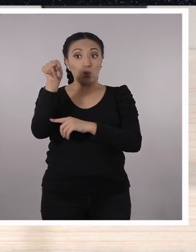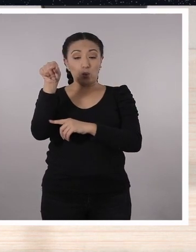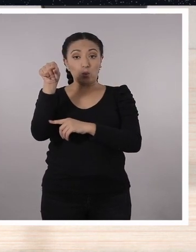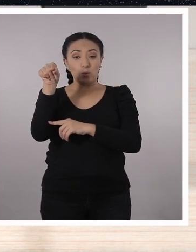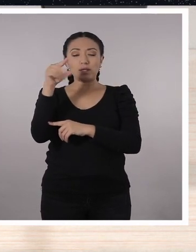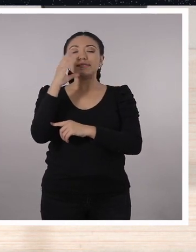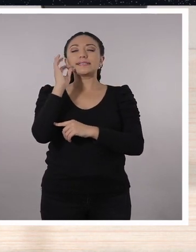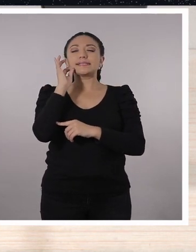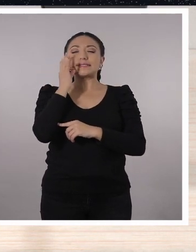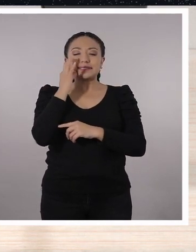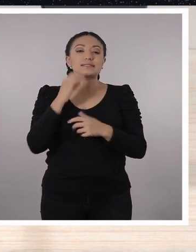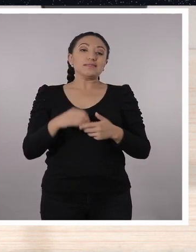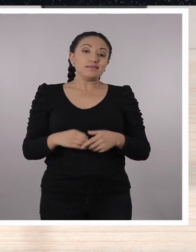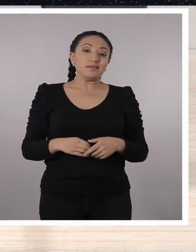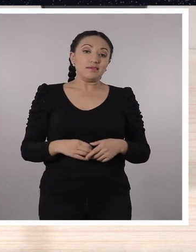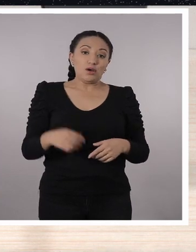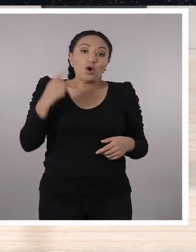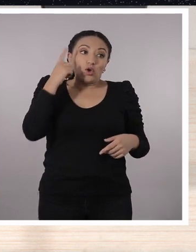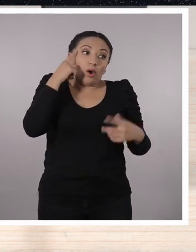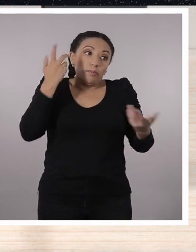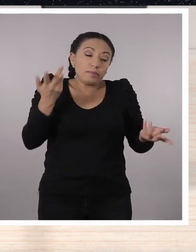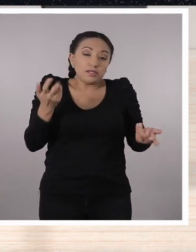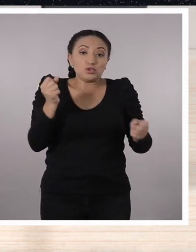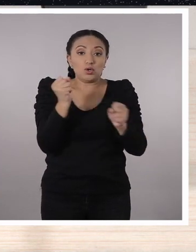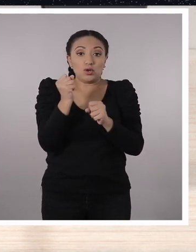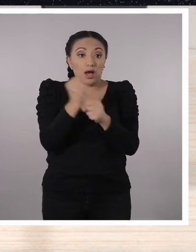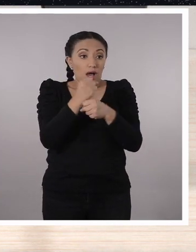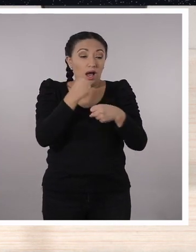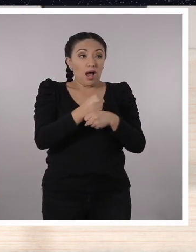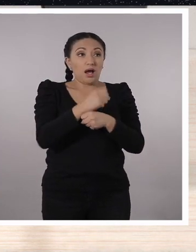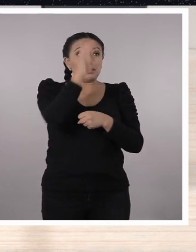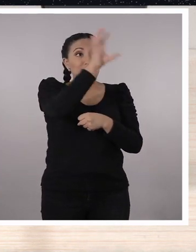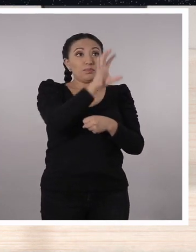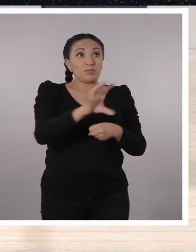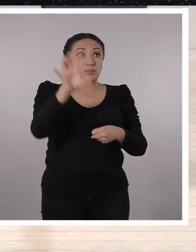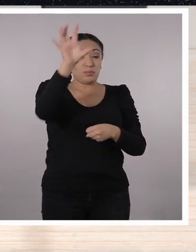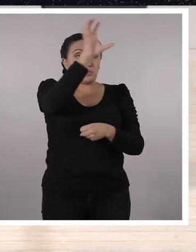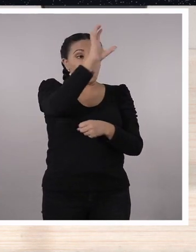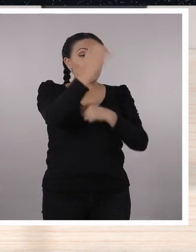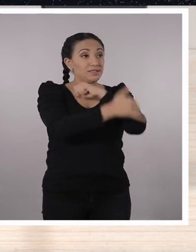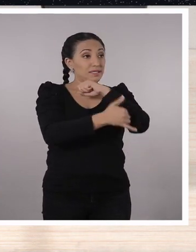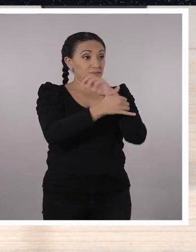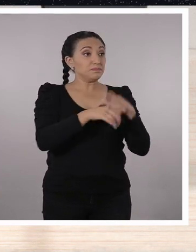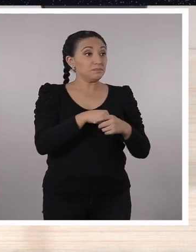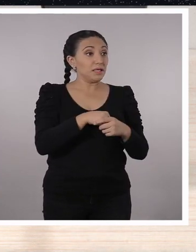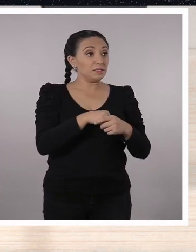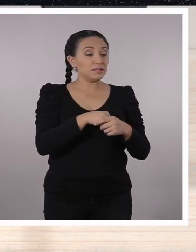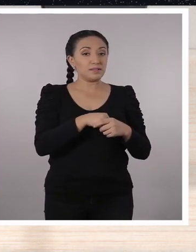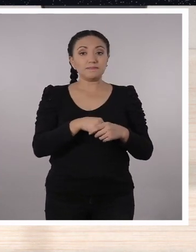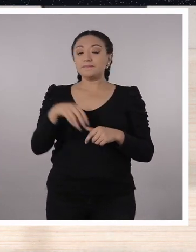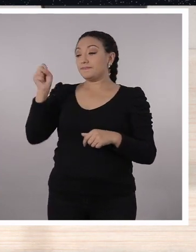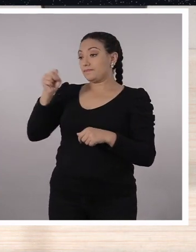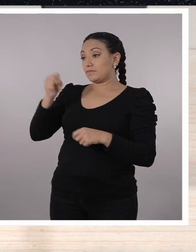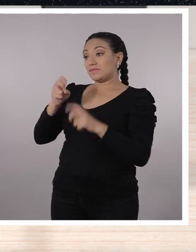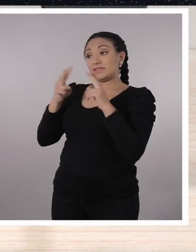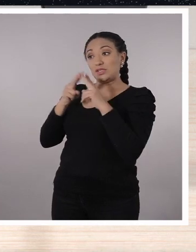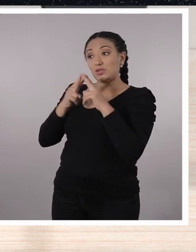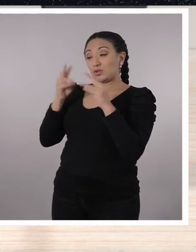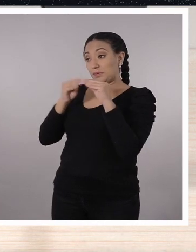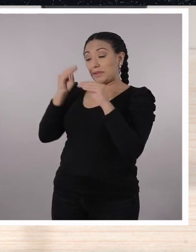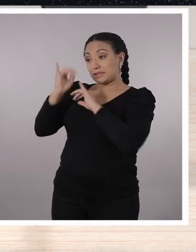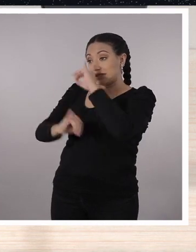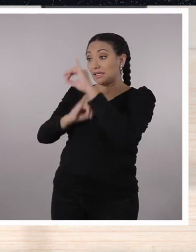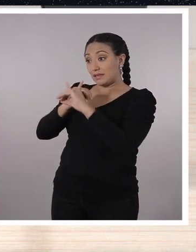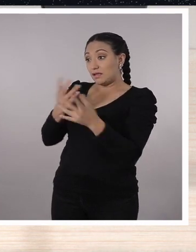cacao ecuatoriano es muy rico. Además que se genera y se produce en varias provincias del país. Muy bien, y es además tan